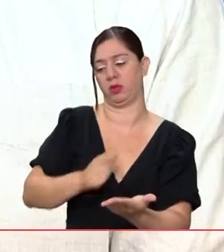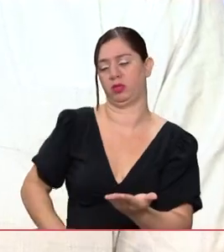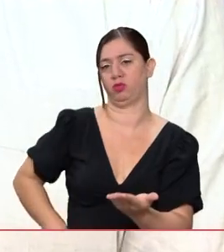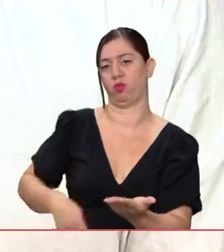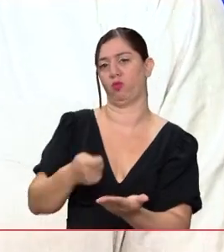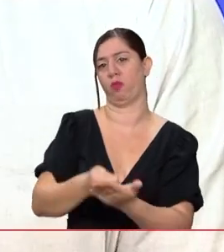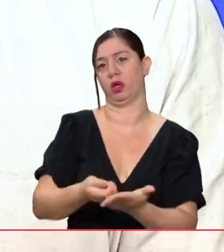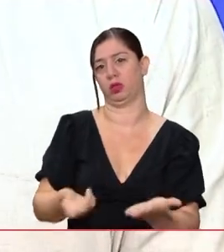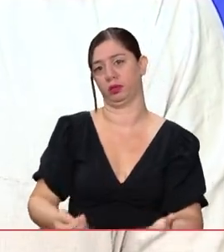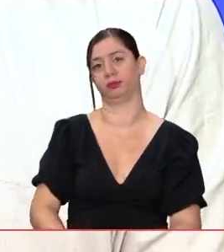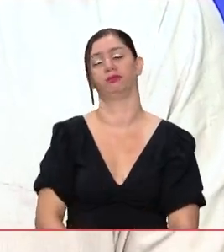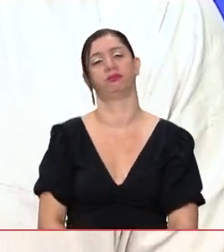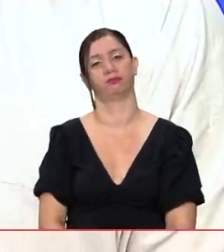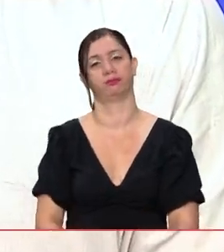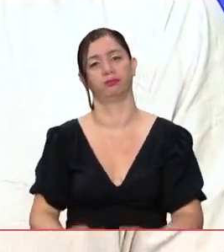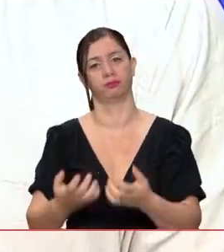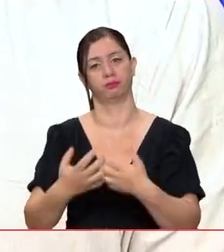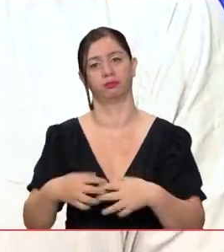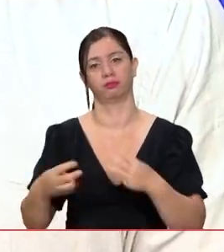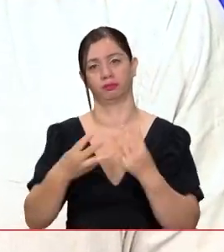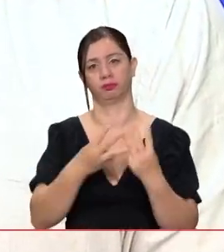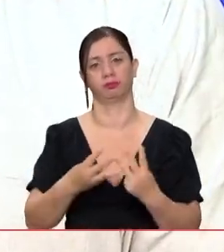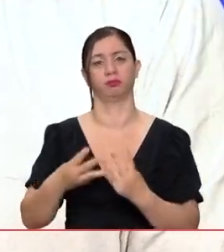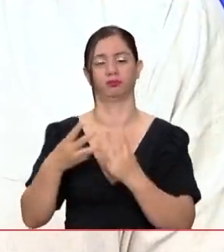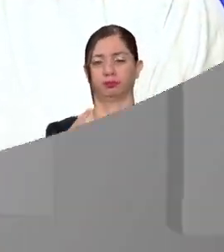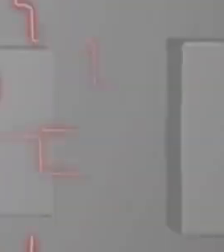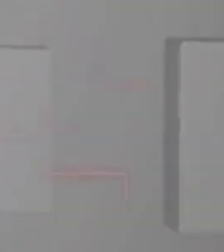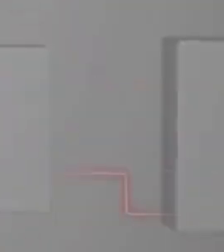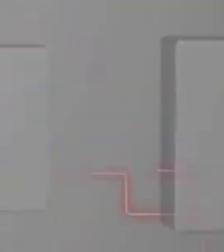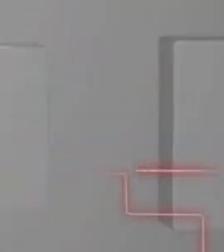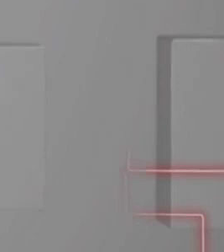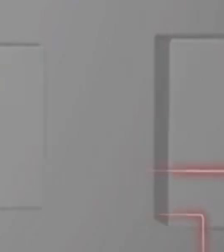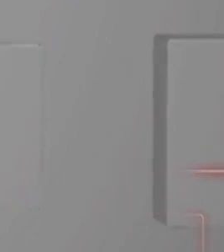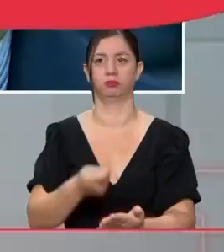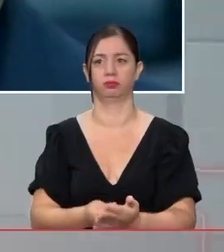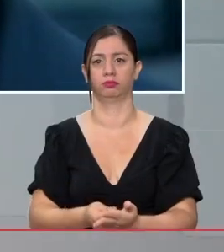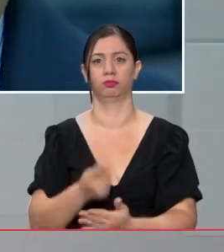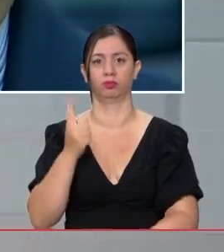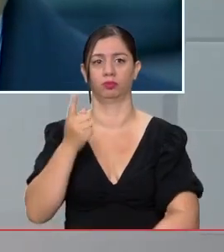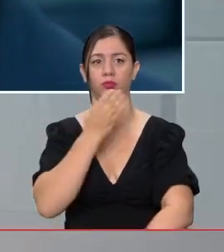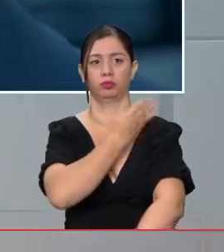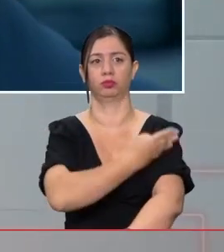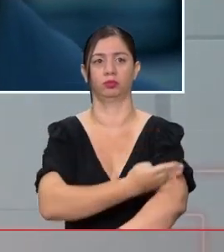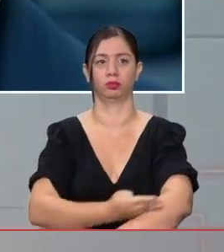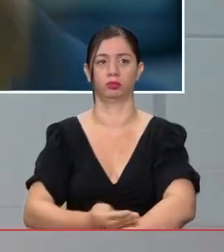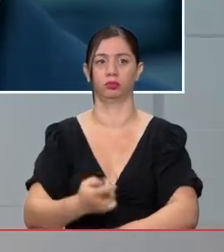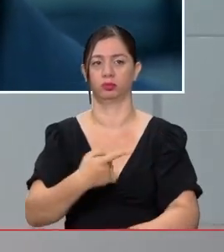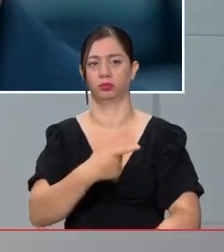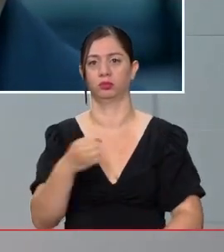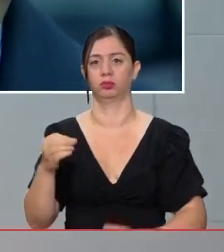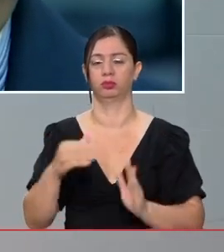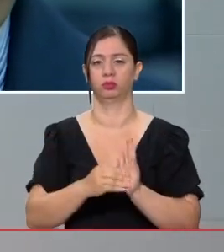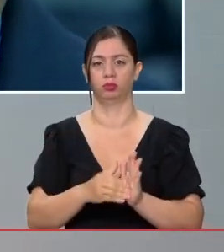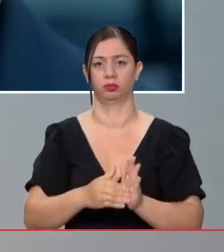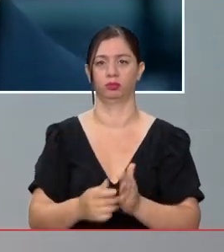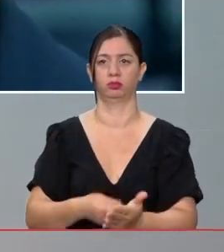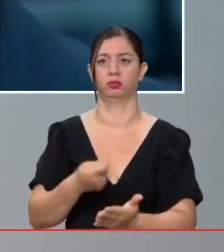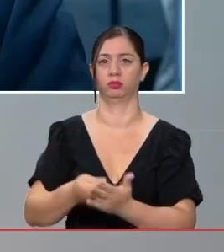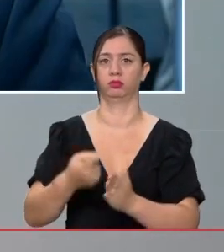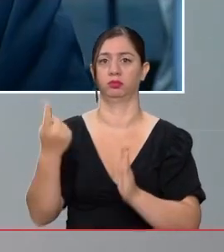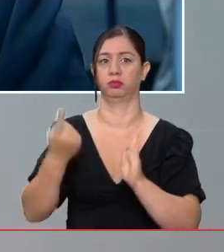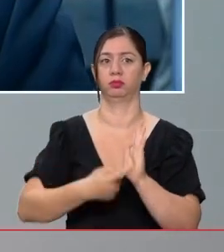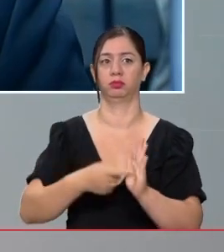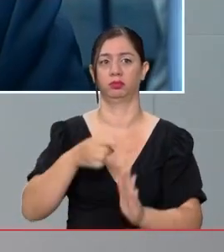Las empresas municipales de Cali ya no tendrán que pagar el billón 100 mil millones de pesos que le adeuda desde